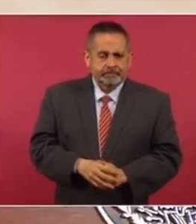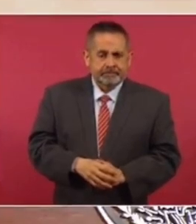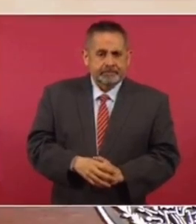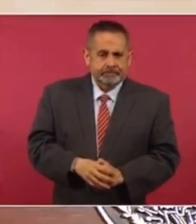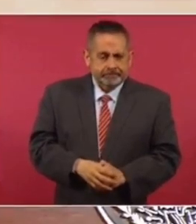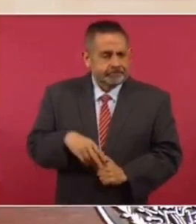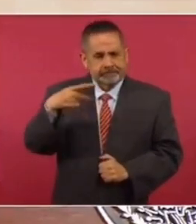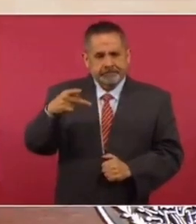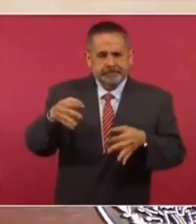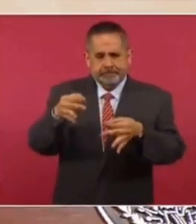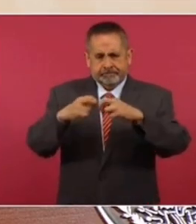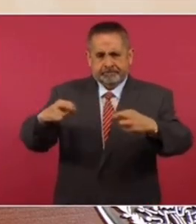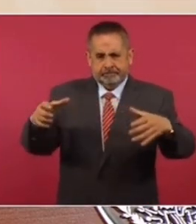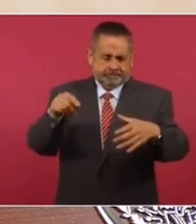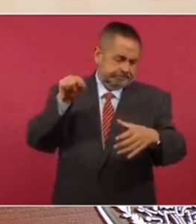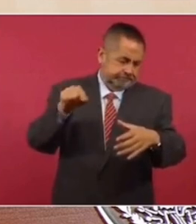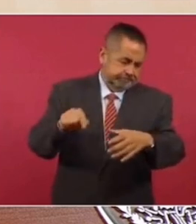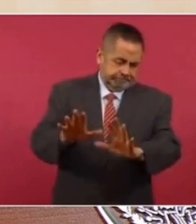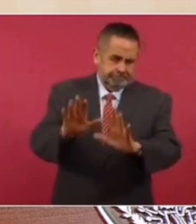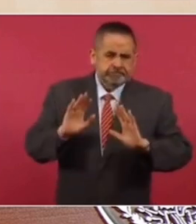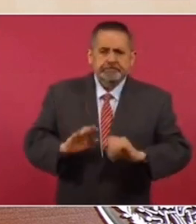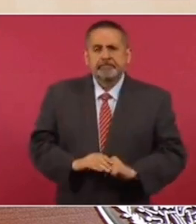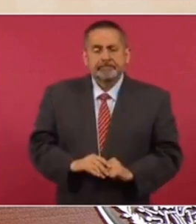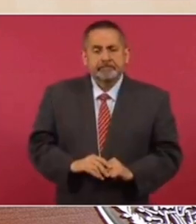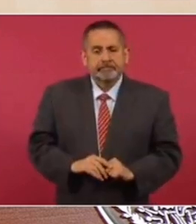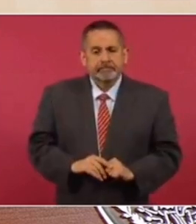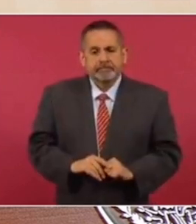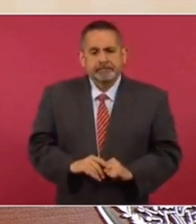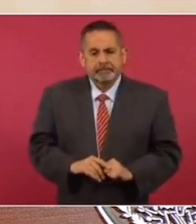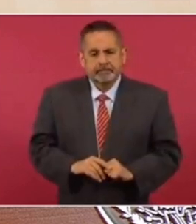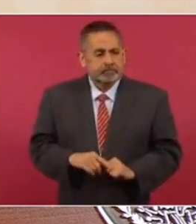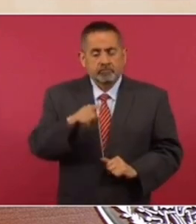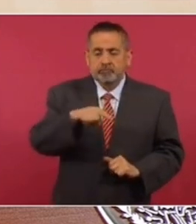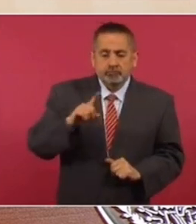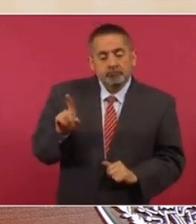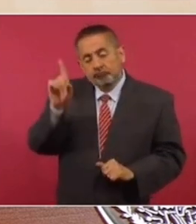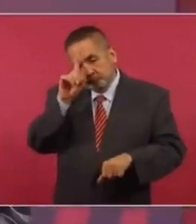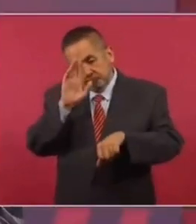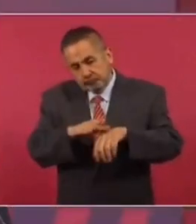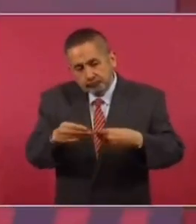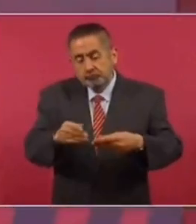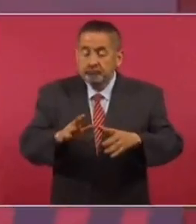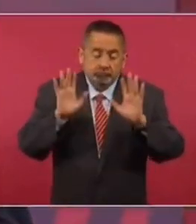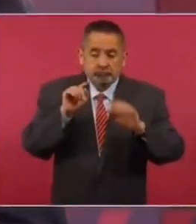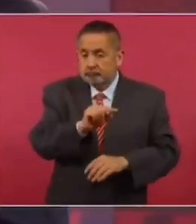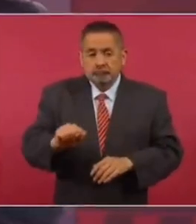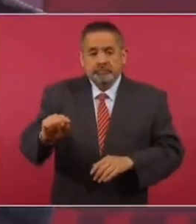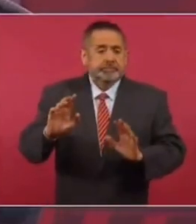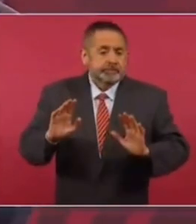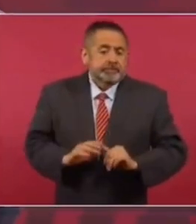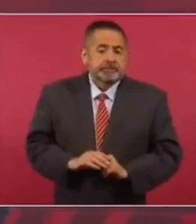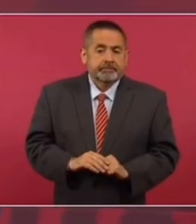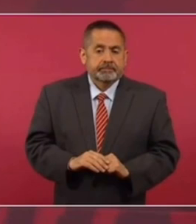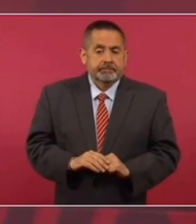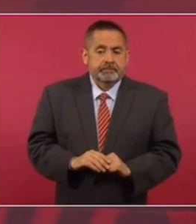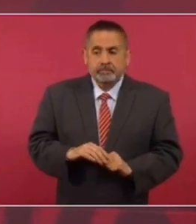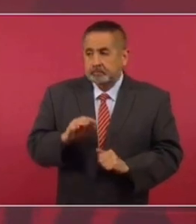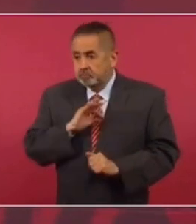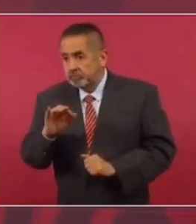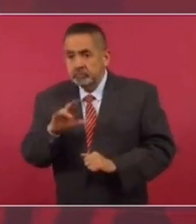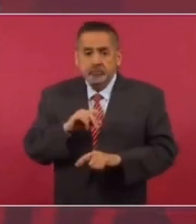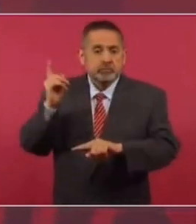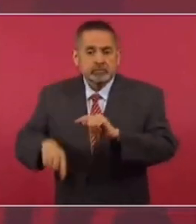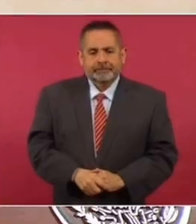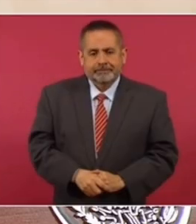tribunal tenía que hacer una recomendación, si es válido o no